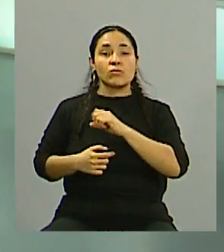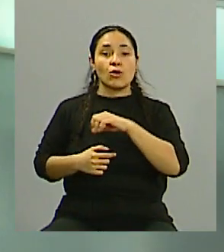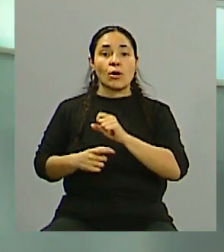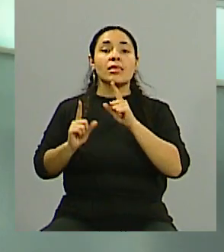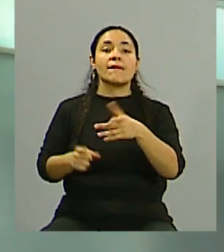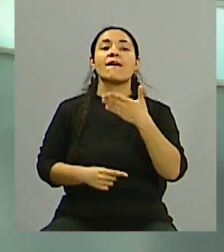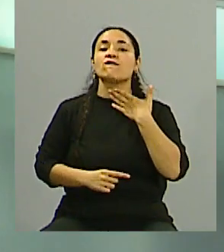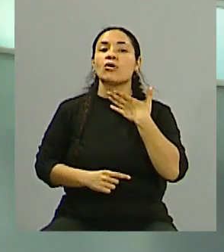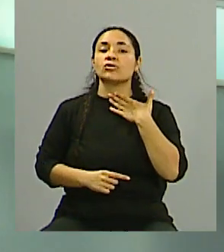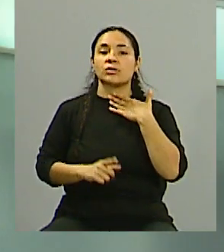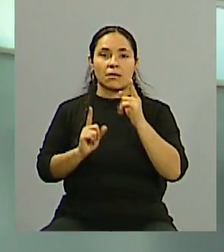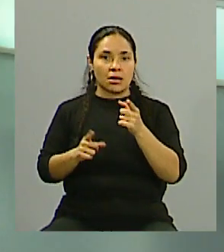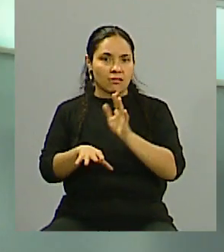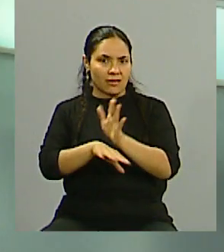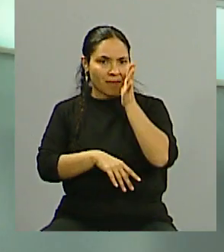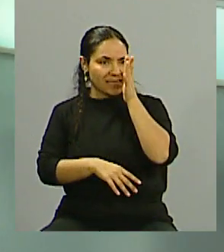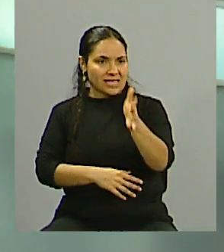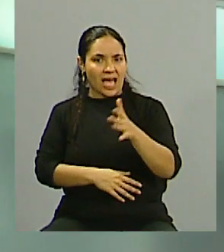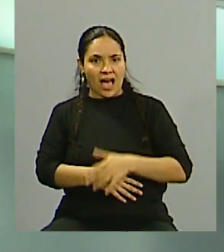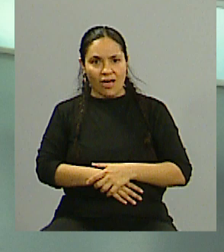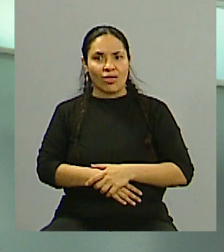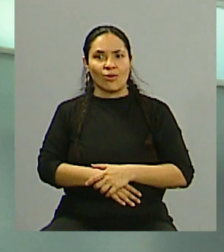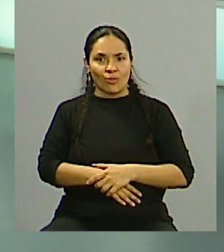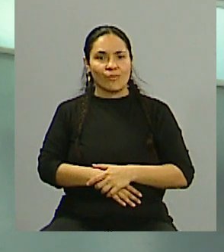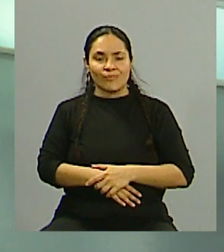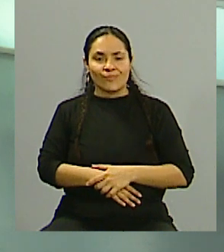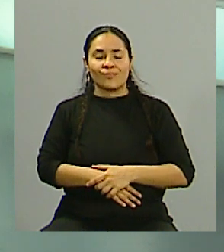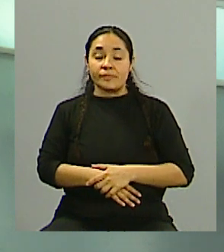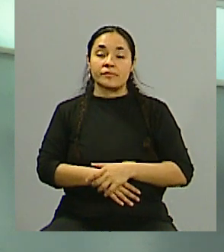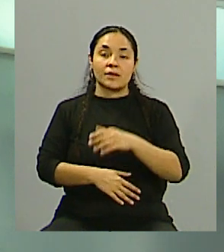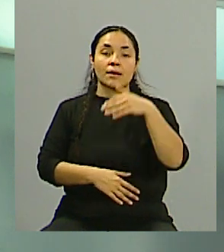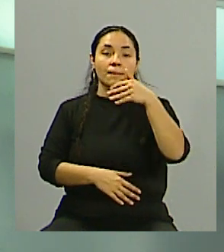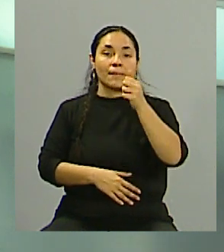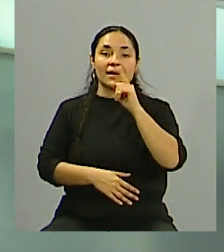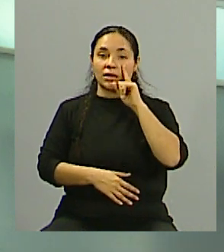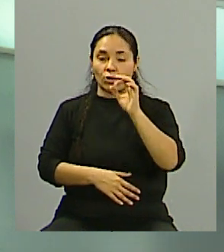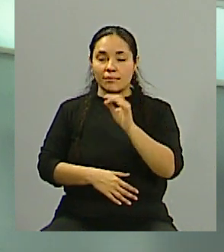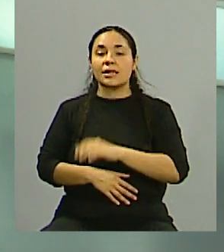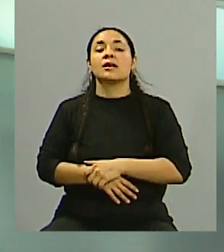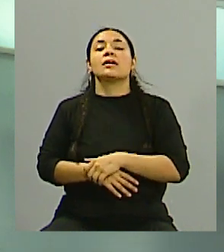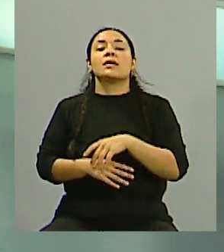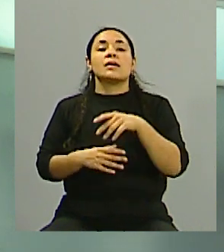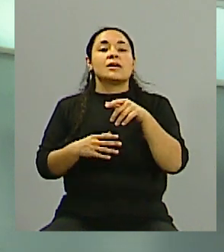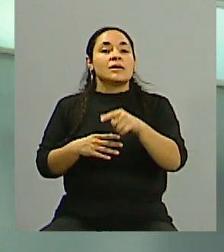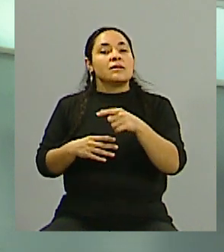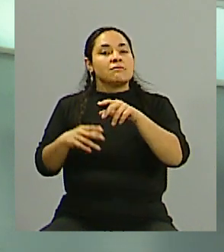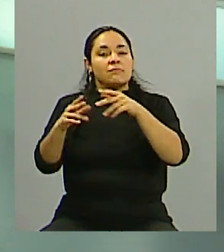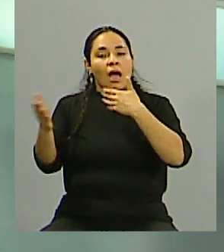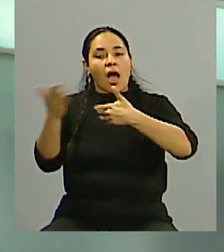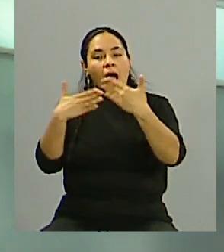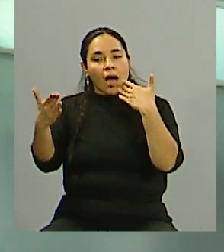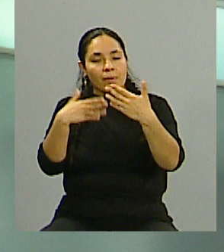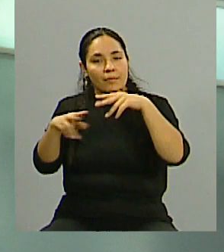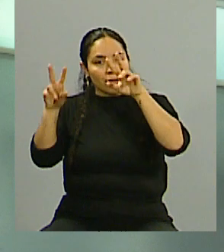Registro de voz. Ya es mucho, ¿no? Bueno. Bueno, Mario, la idea era hablar un poquito de este tema y de cómo se podría